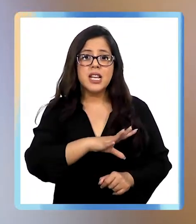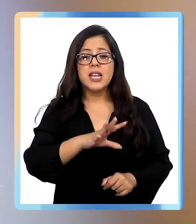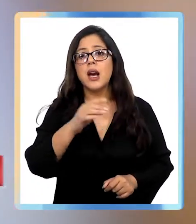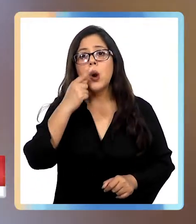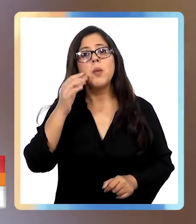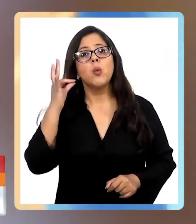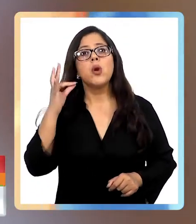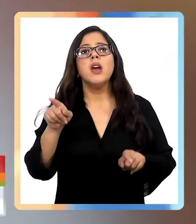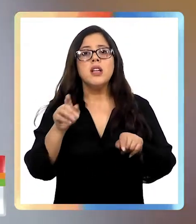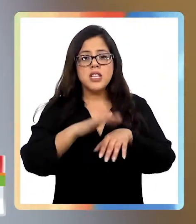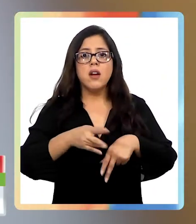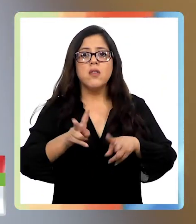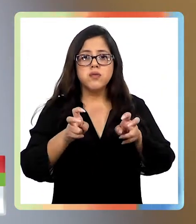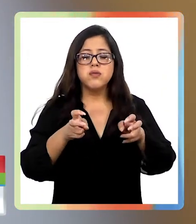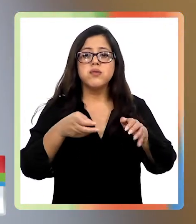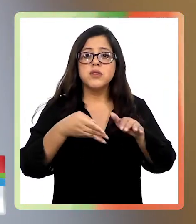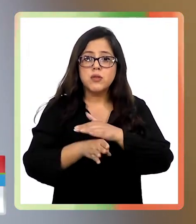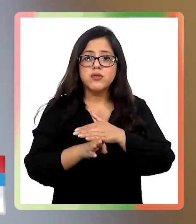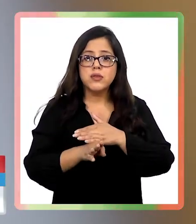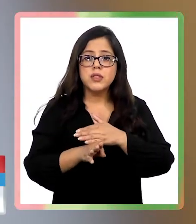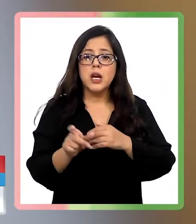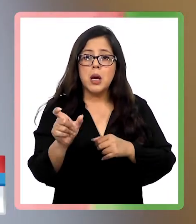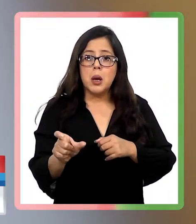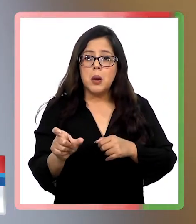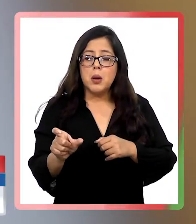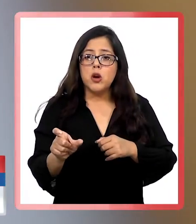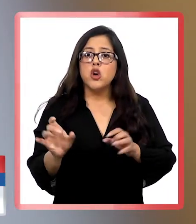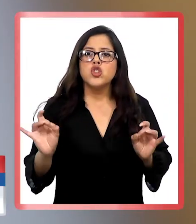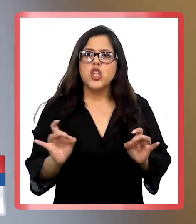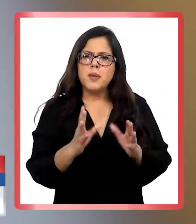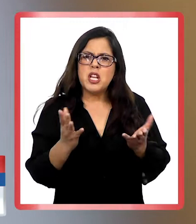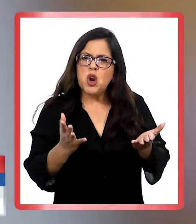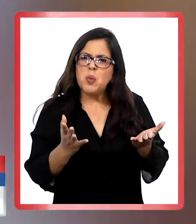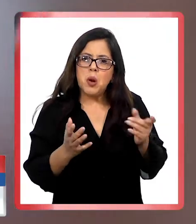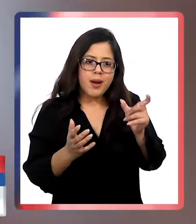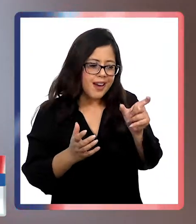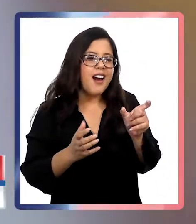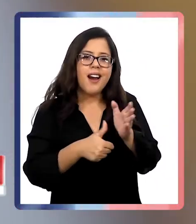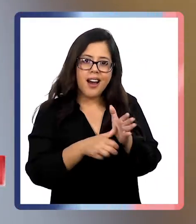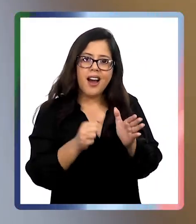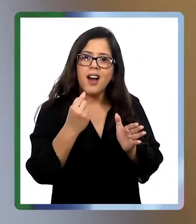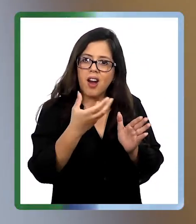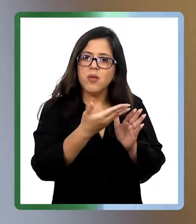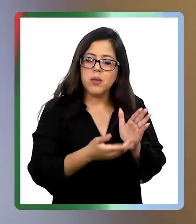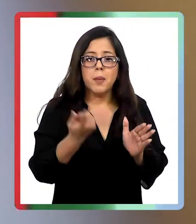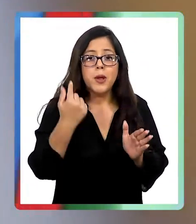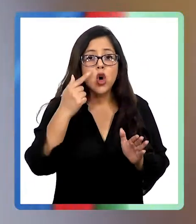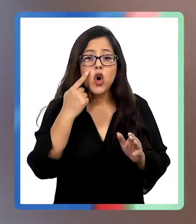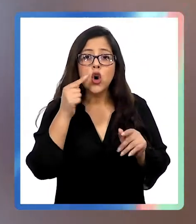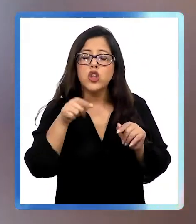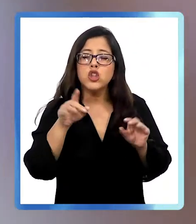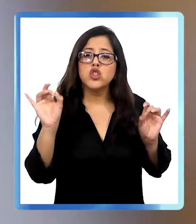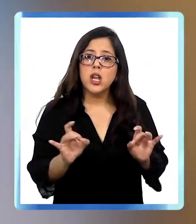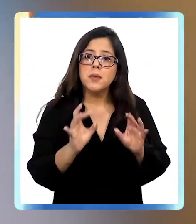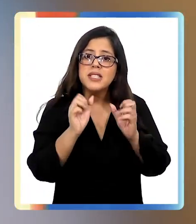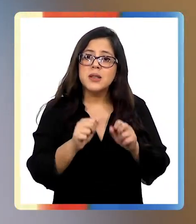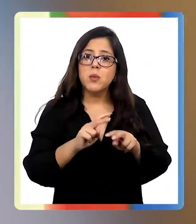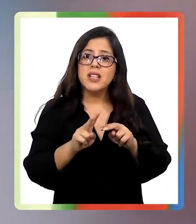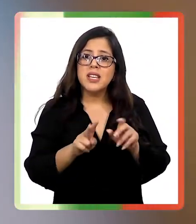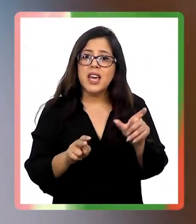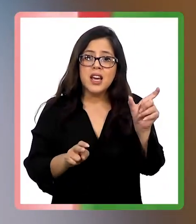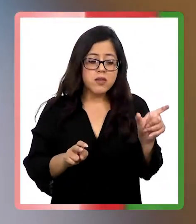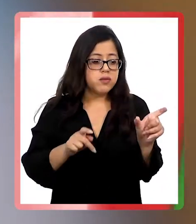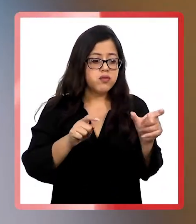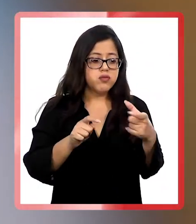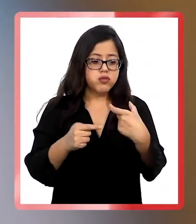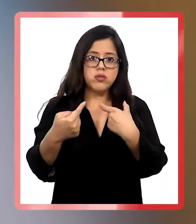chilenas podrán validar su ingreso a un lugar que exija pase de movilidad solo con su cédula de identidad. Pero ojo que esto solo se puede hacer